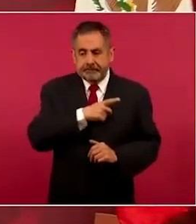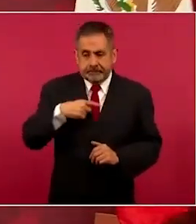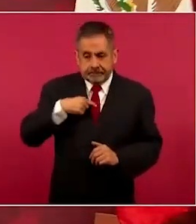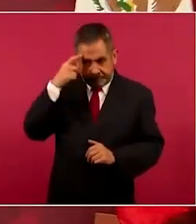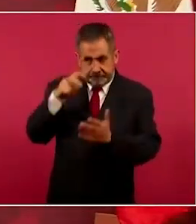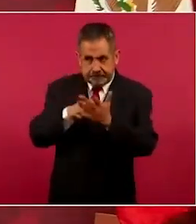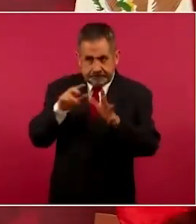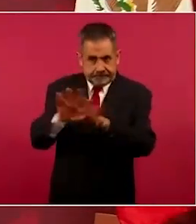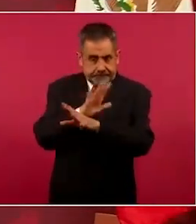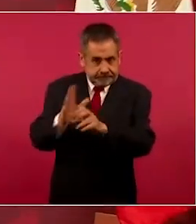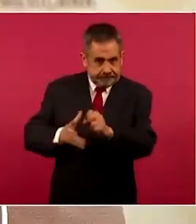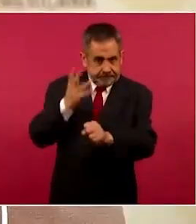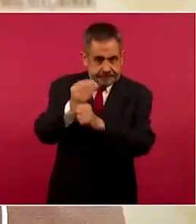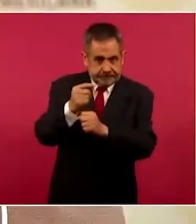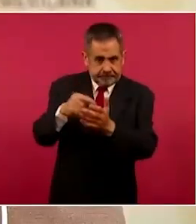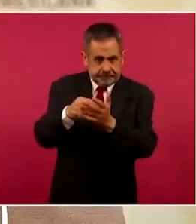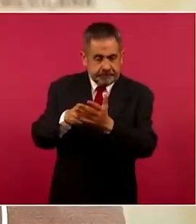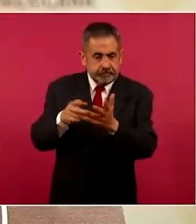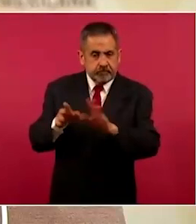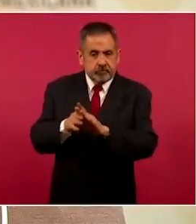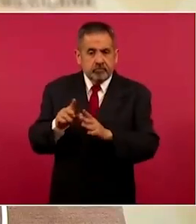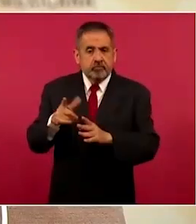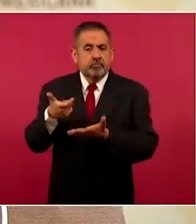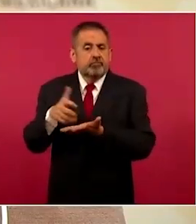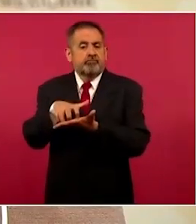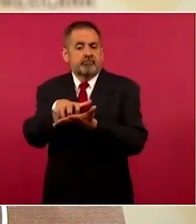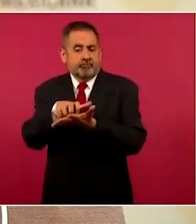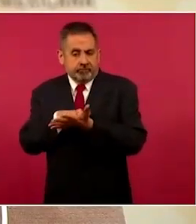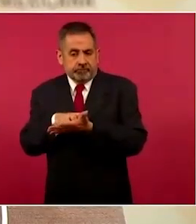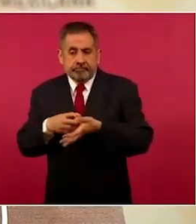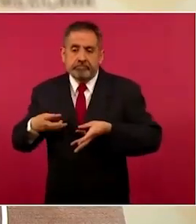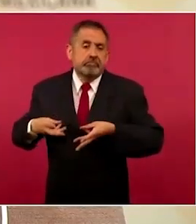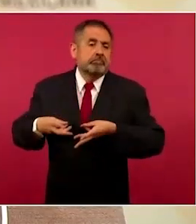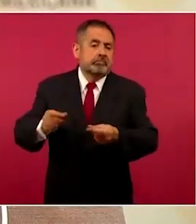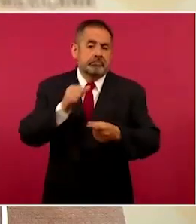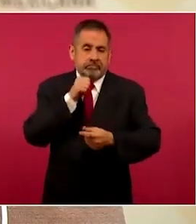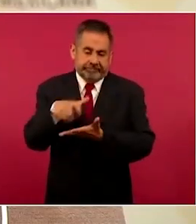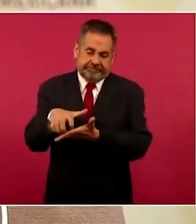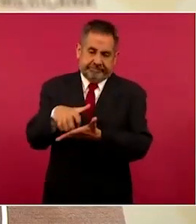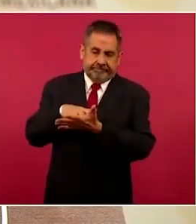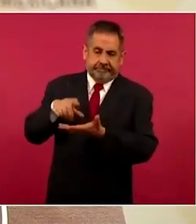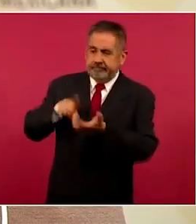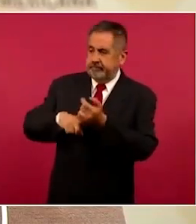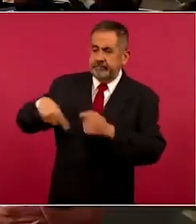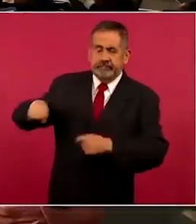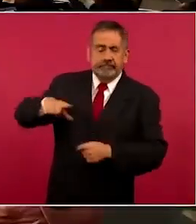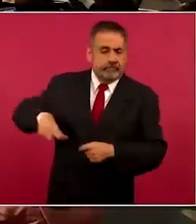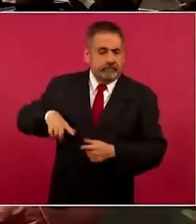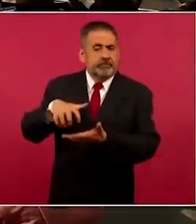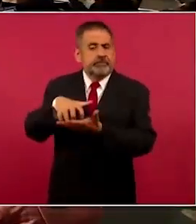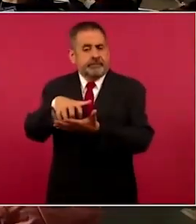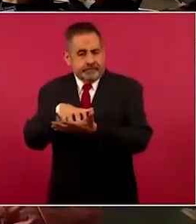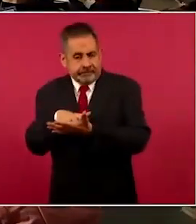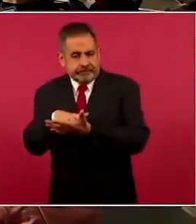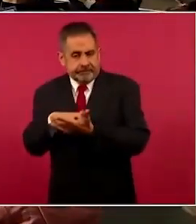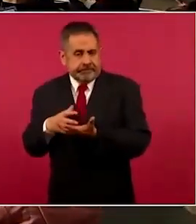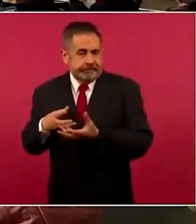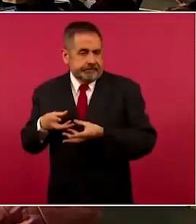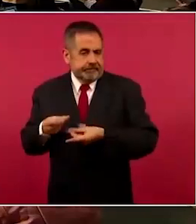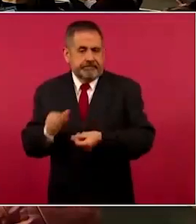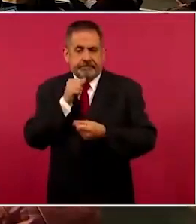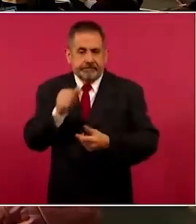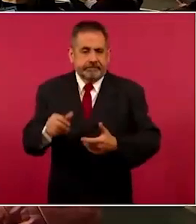reforma de austeridad republicana de Estado, porque